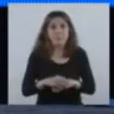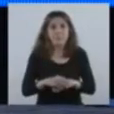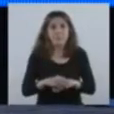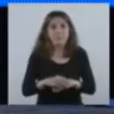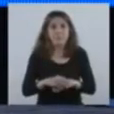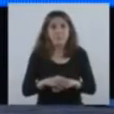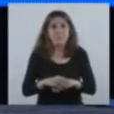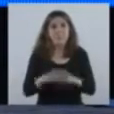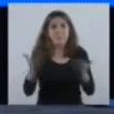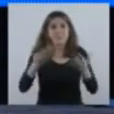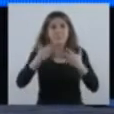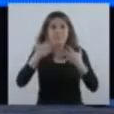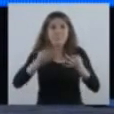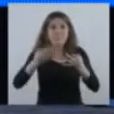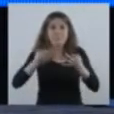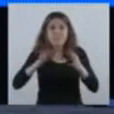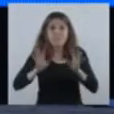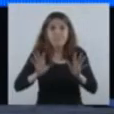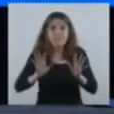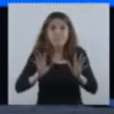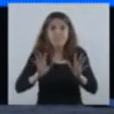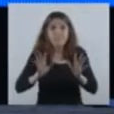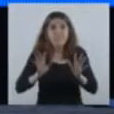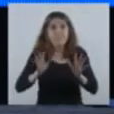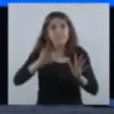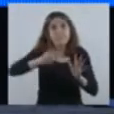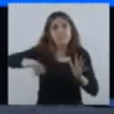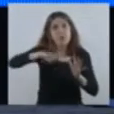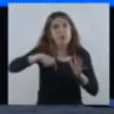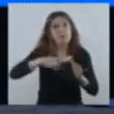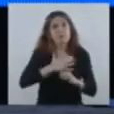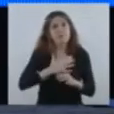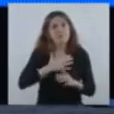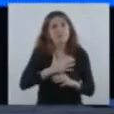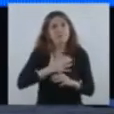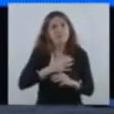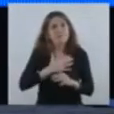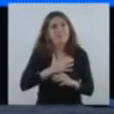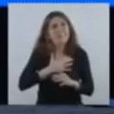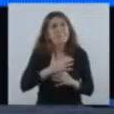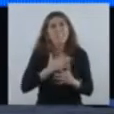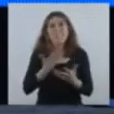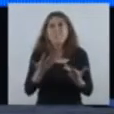En verdad, nosotros sentimos que estamos como